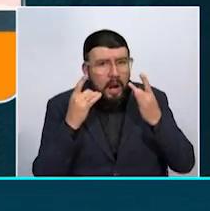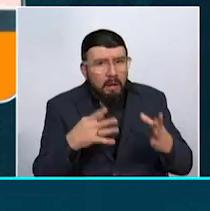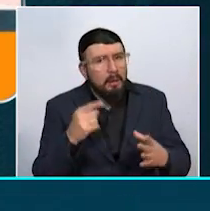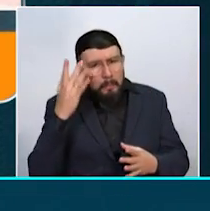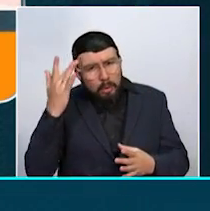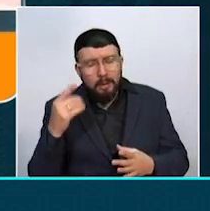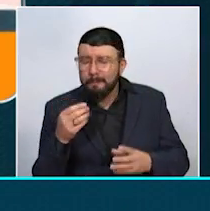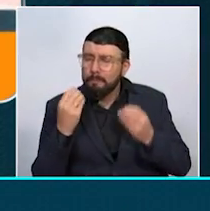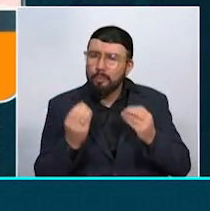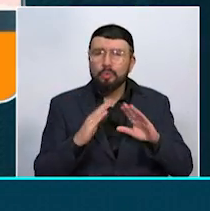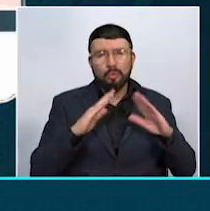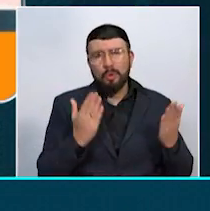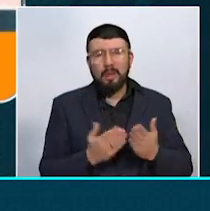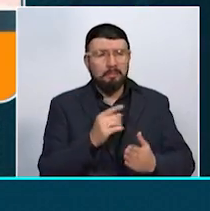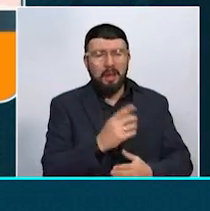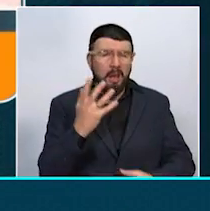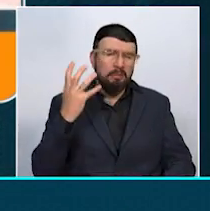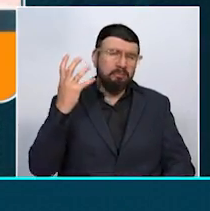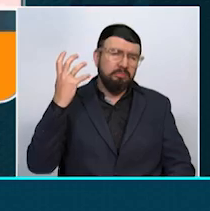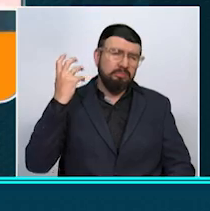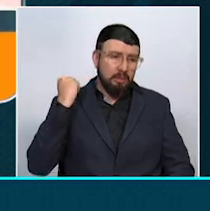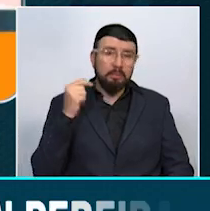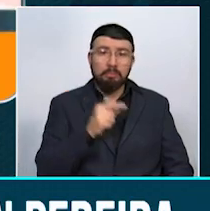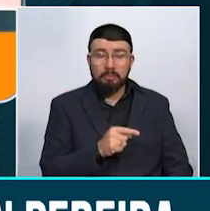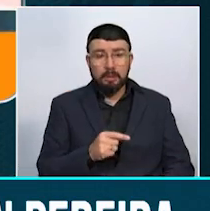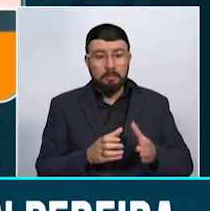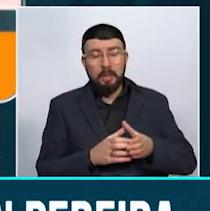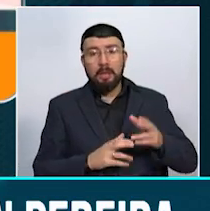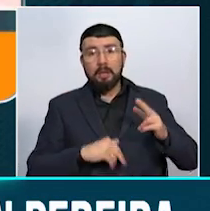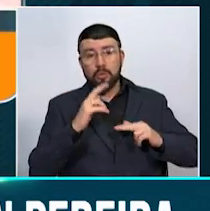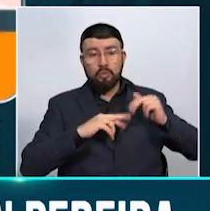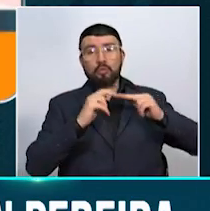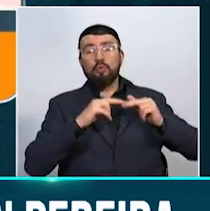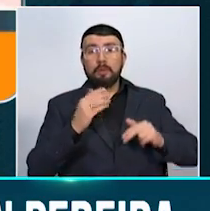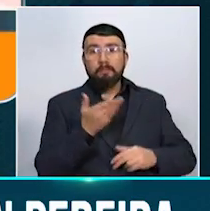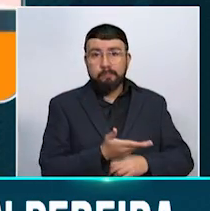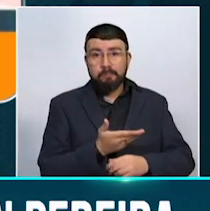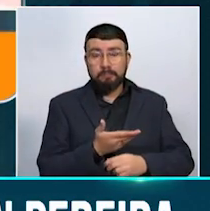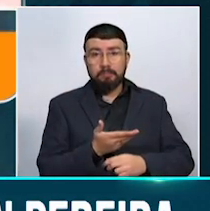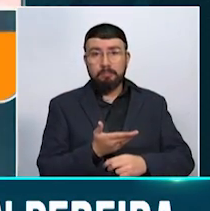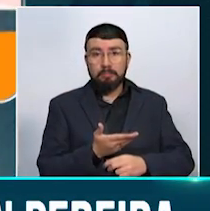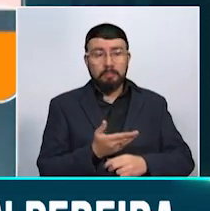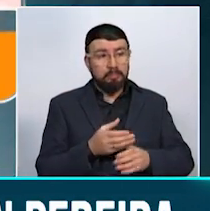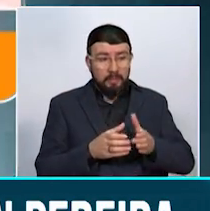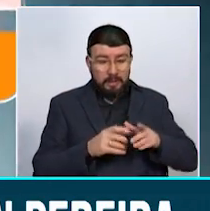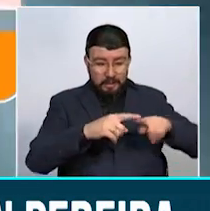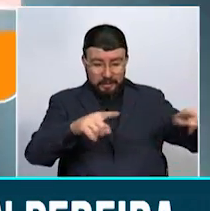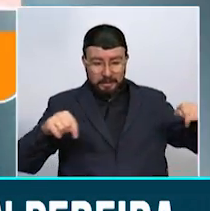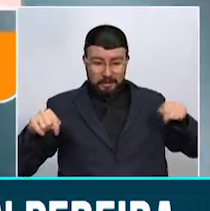de colegios son antiguos, con una estructura en su planta física